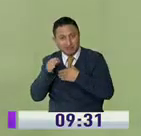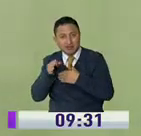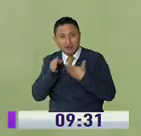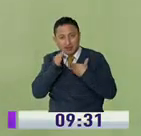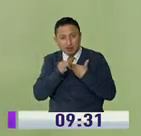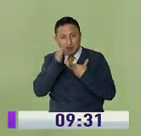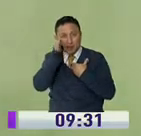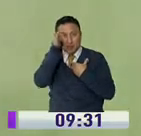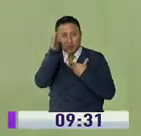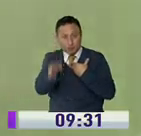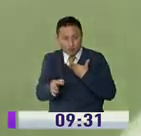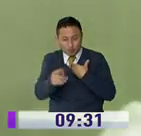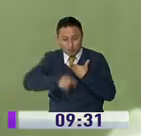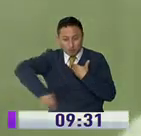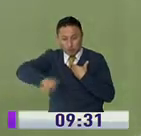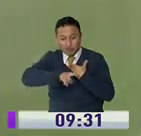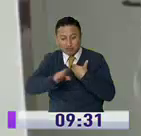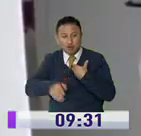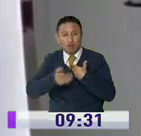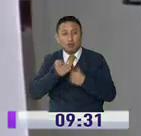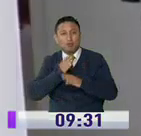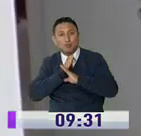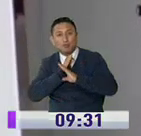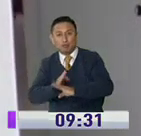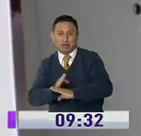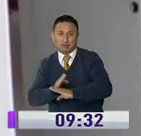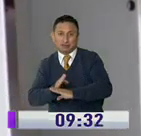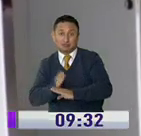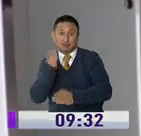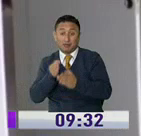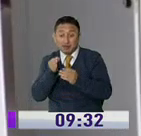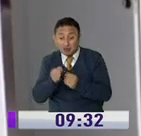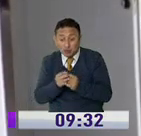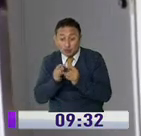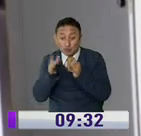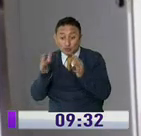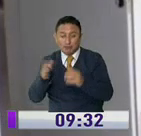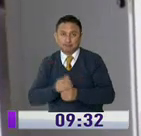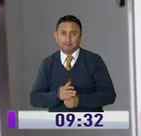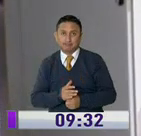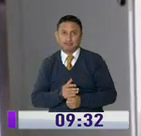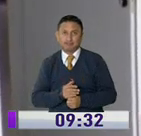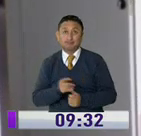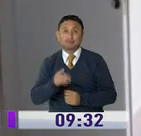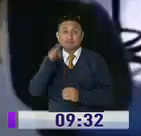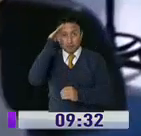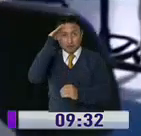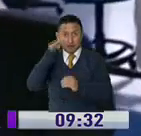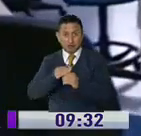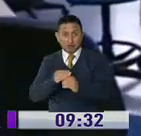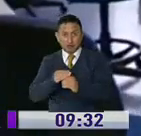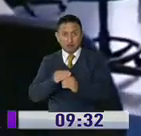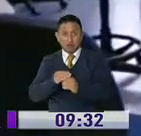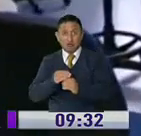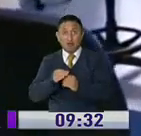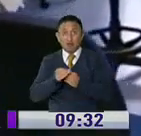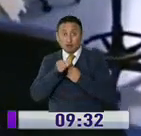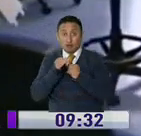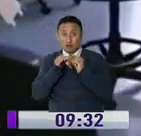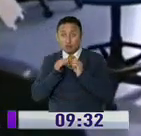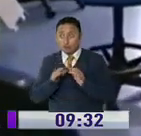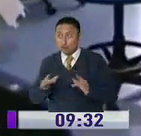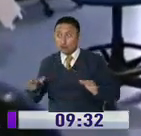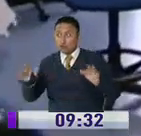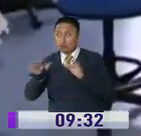Pero la finalidad era desarrollar medidas preventivas frente a un posible brote. Su objetivo no era dispersar el COVID-19